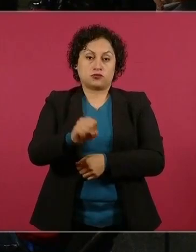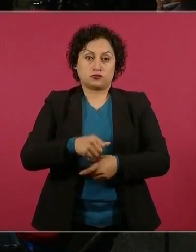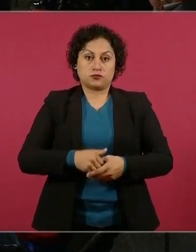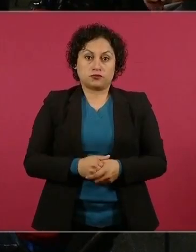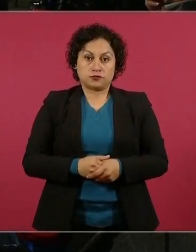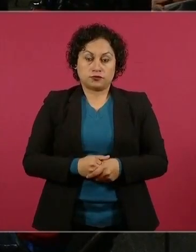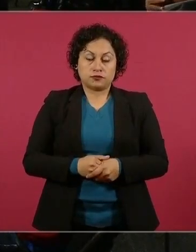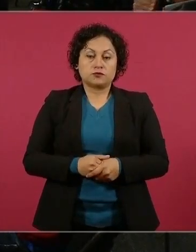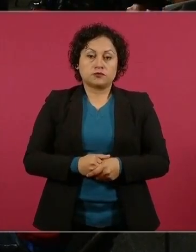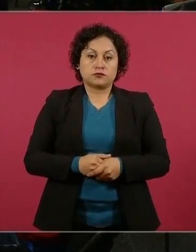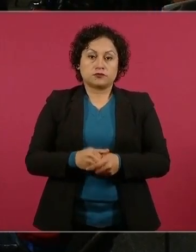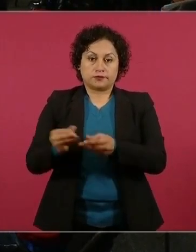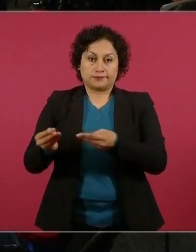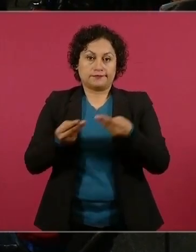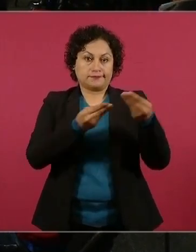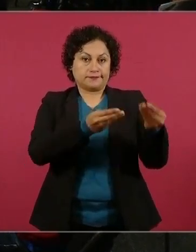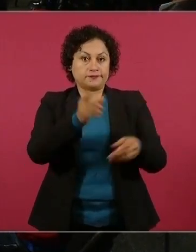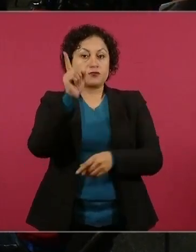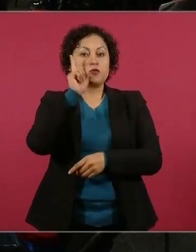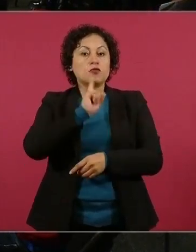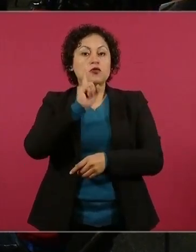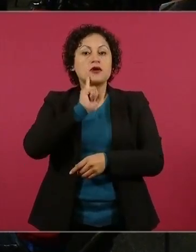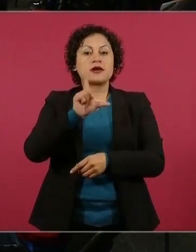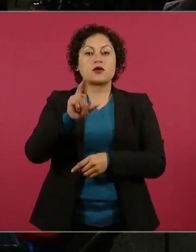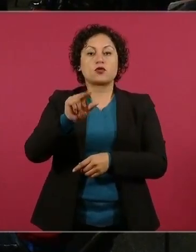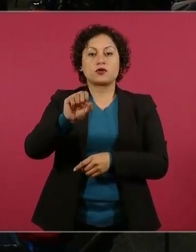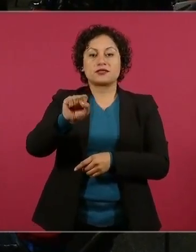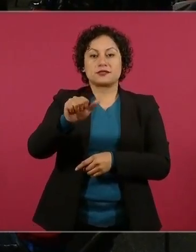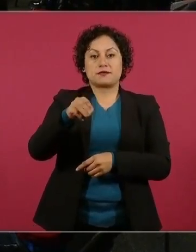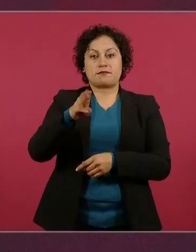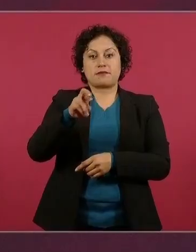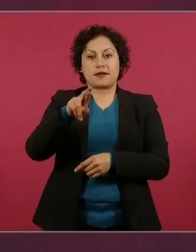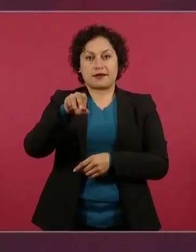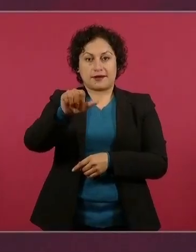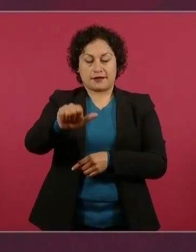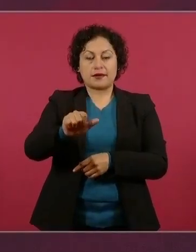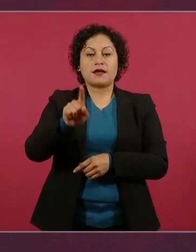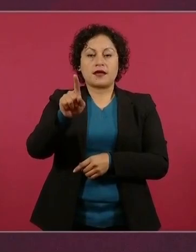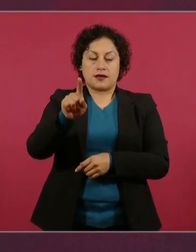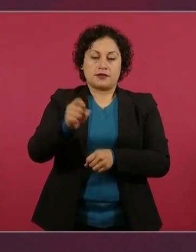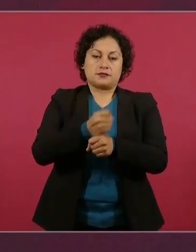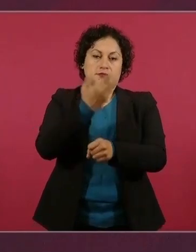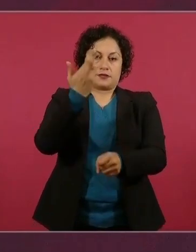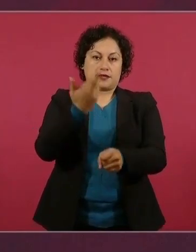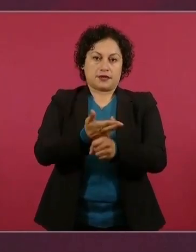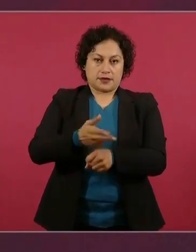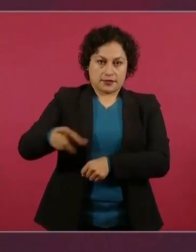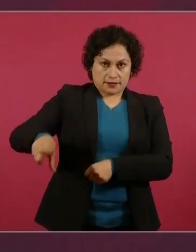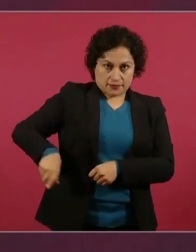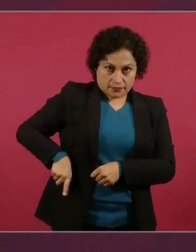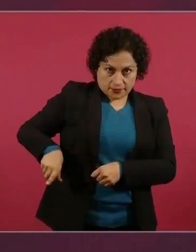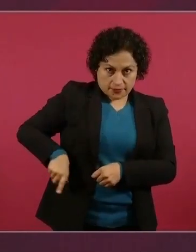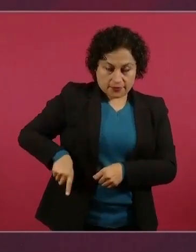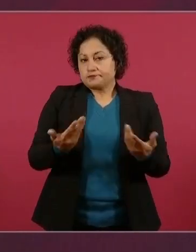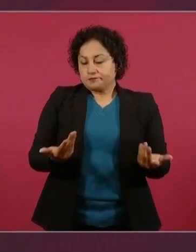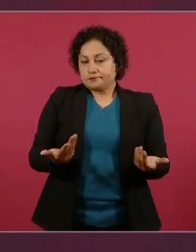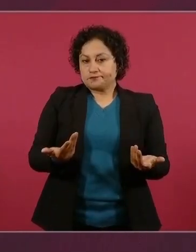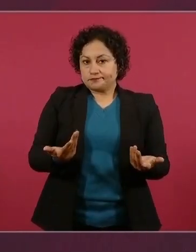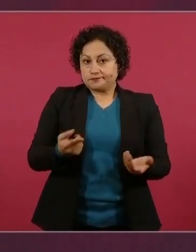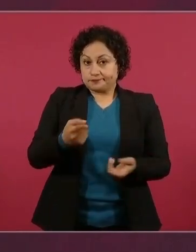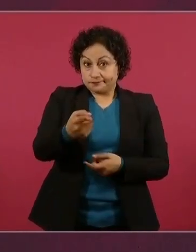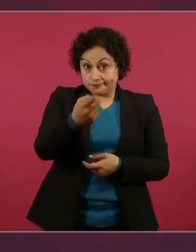Luisa María Alcalde, la secretaria de Gobernación, ella lo ve y, como dices,